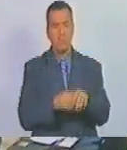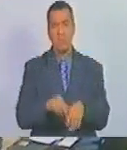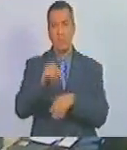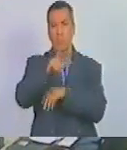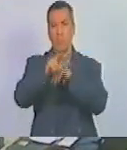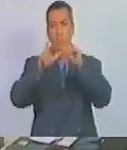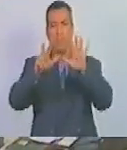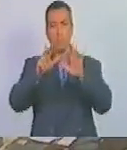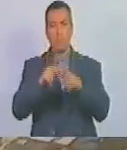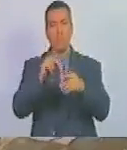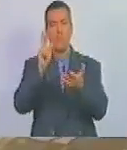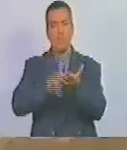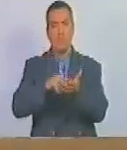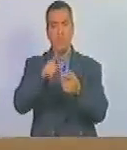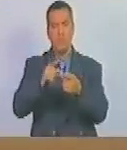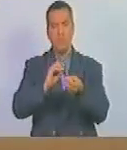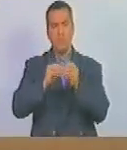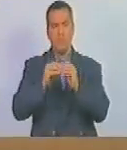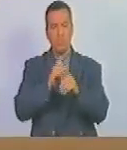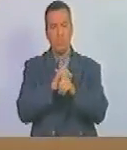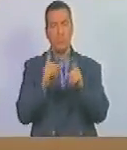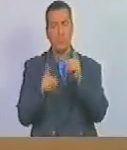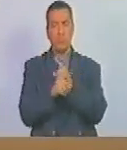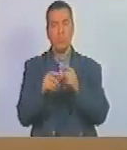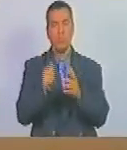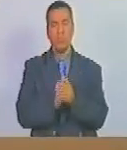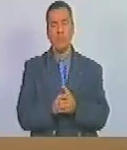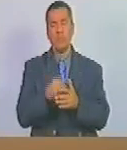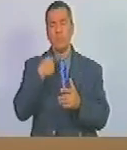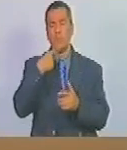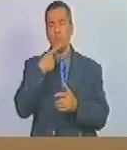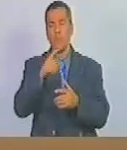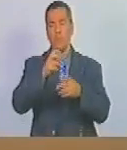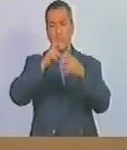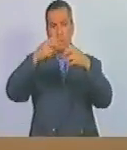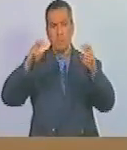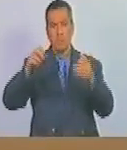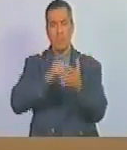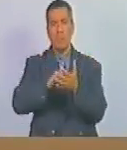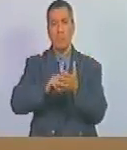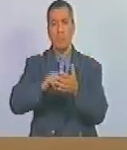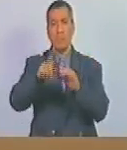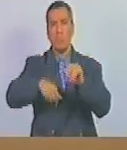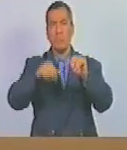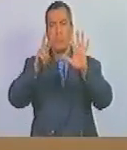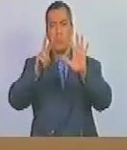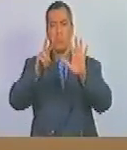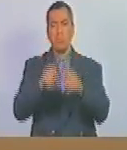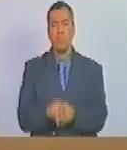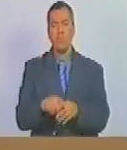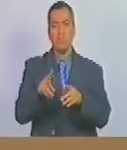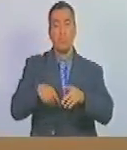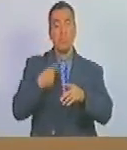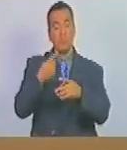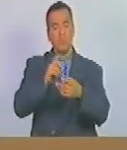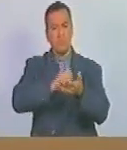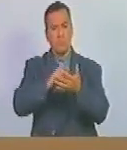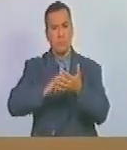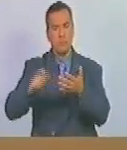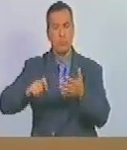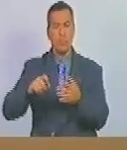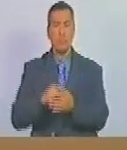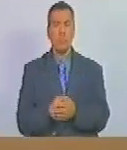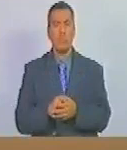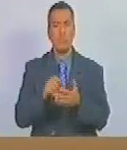38º se propone aprobar con modificación la denominación del epígrafe del artículo 17 el cual queda redactado en los